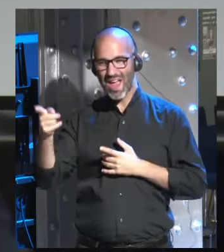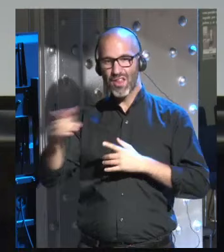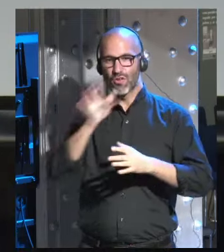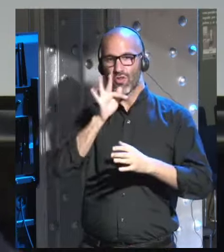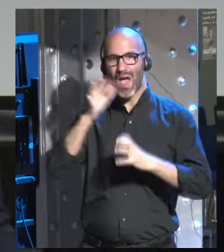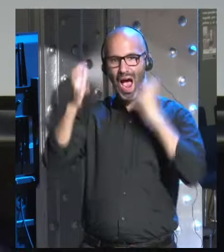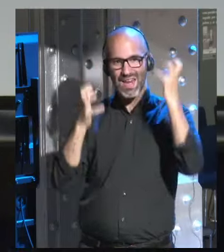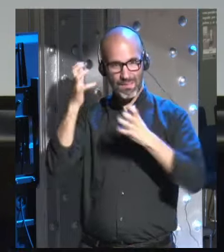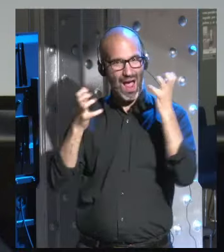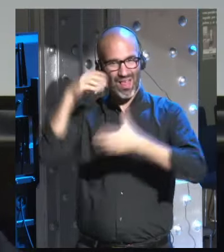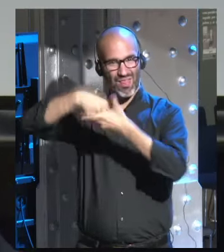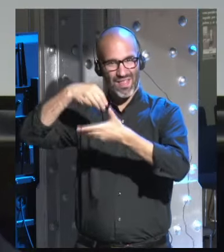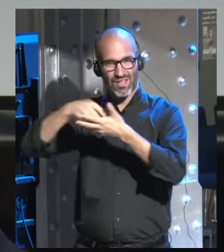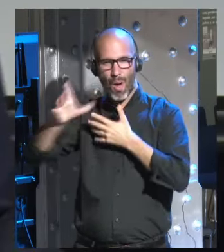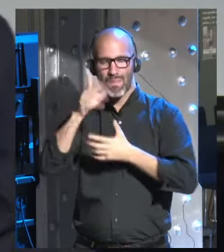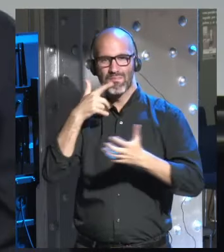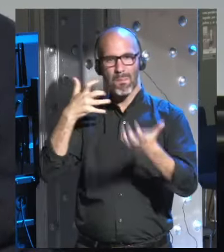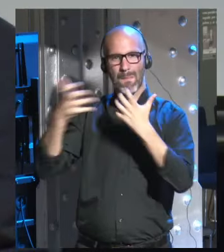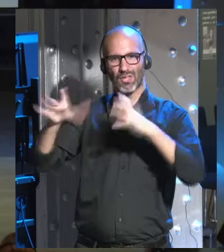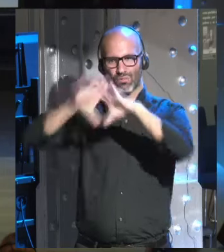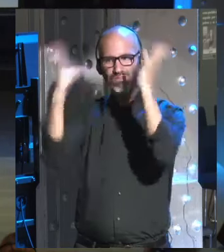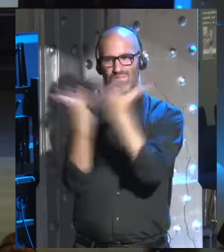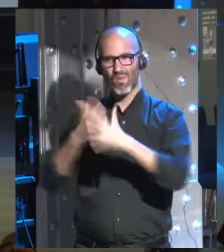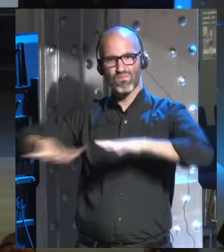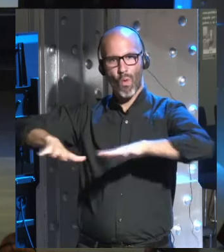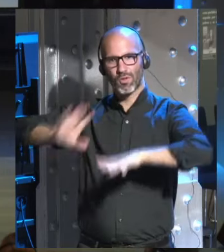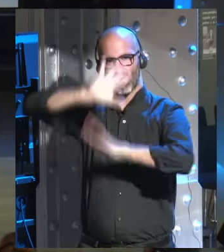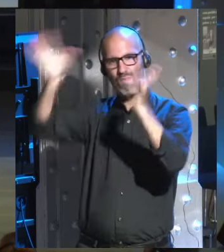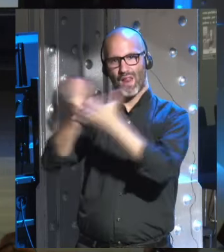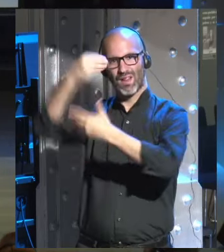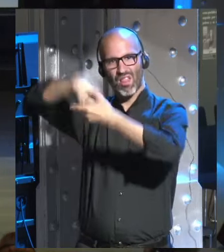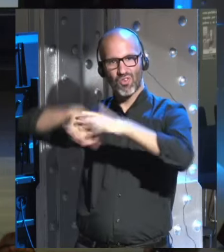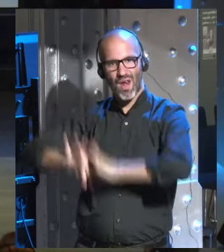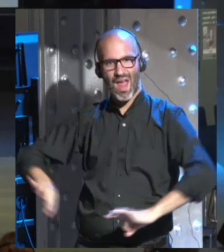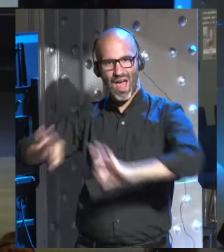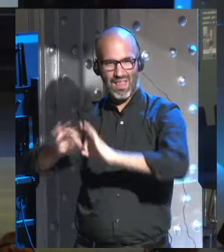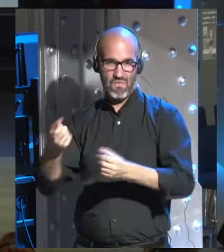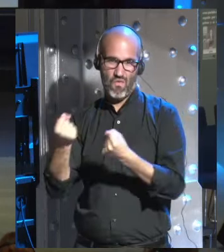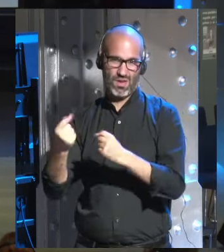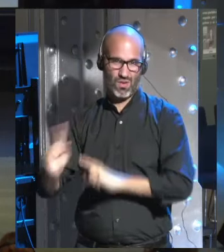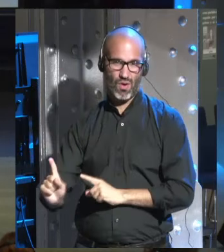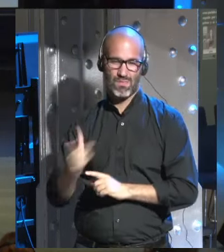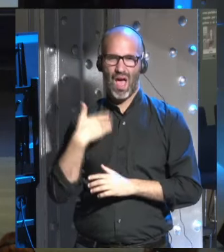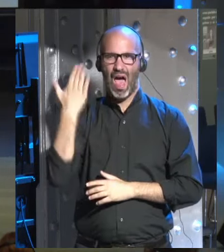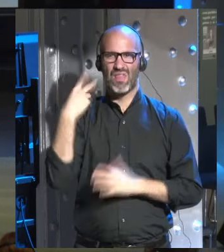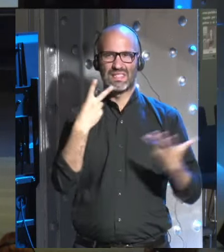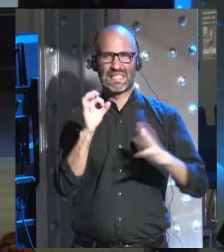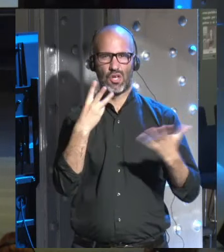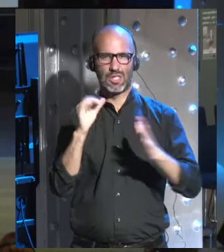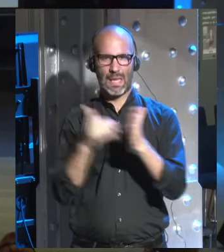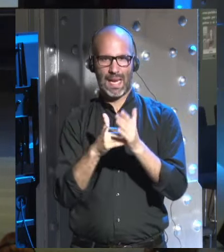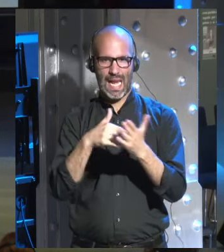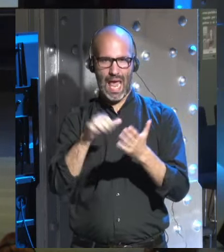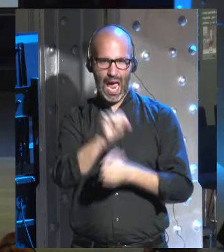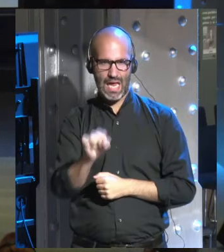muy insignificantes, con muy poco impacto sobre el planeta. Y luego, hace aproximadamente 70 o 80 mil años,